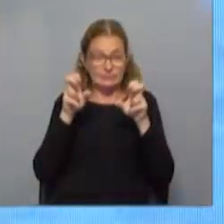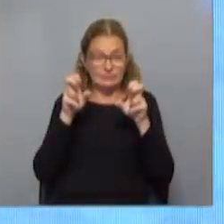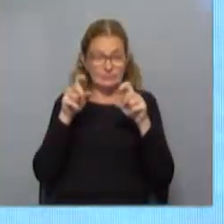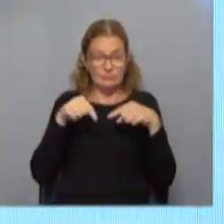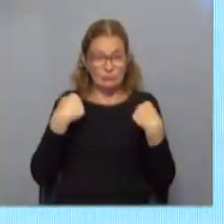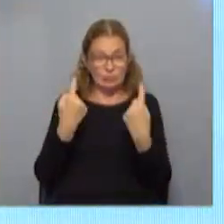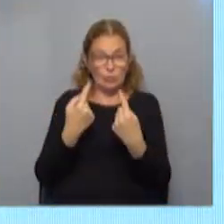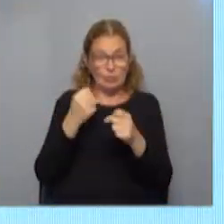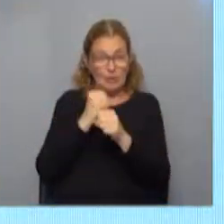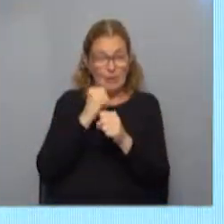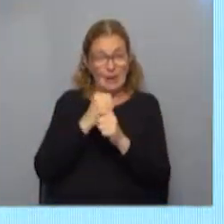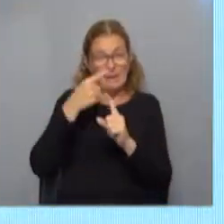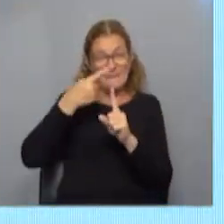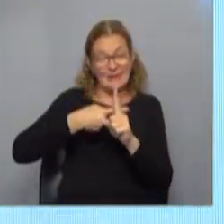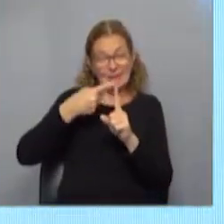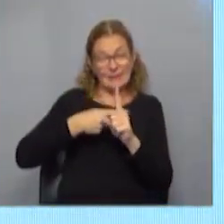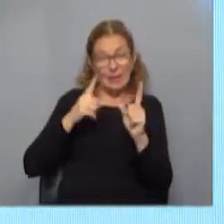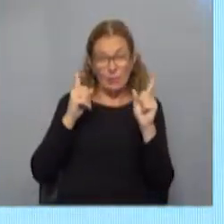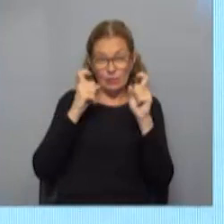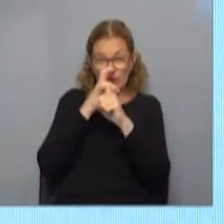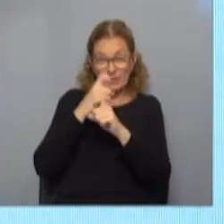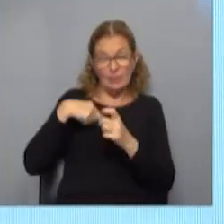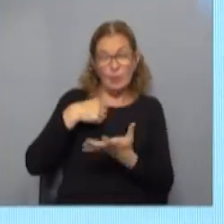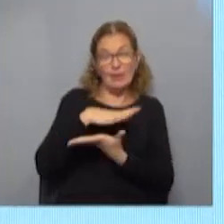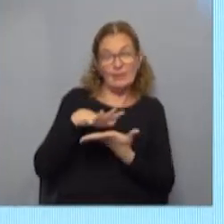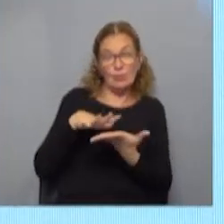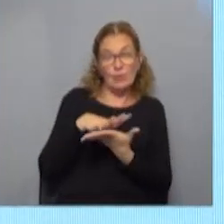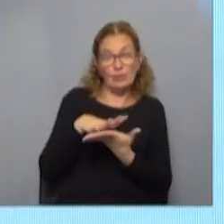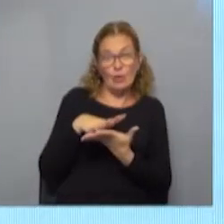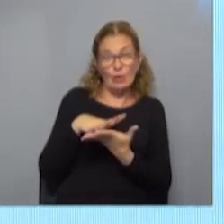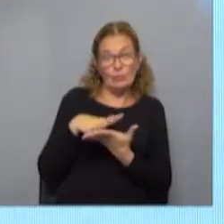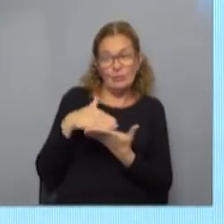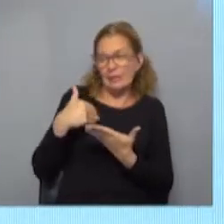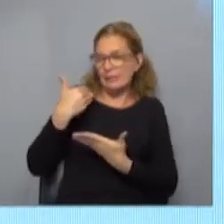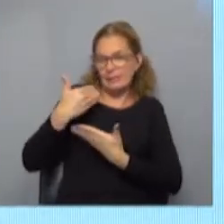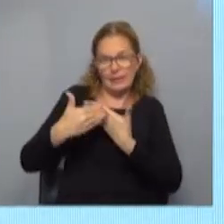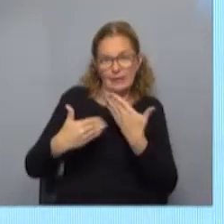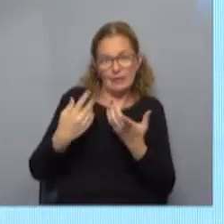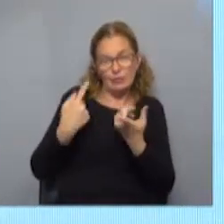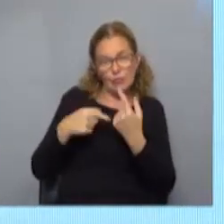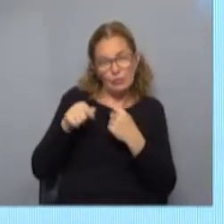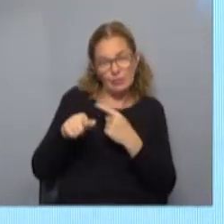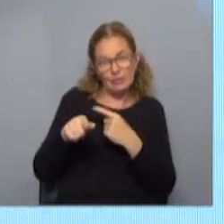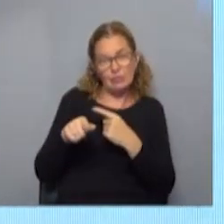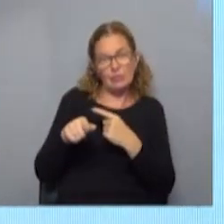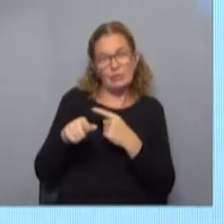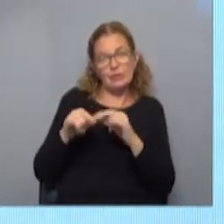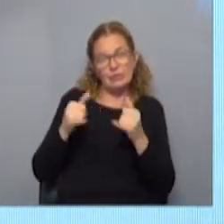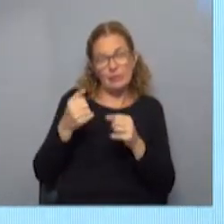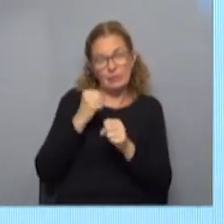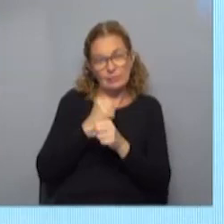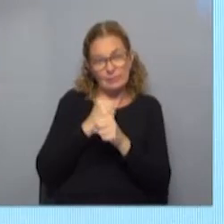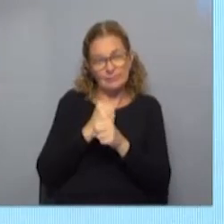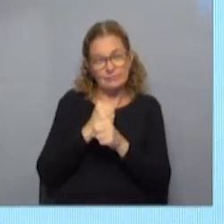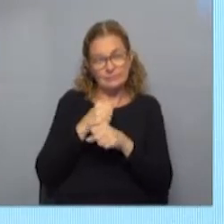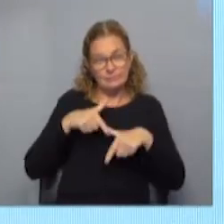mensuales, hoy sería muy difícil con la situación que vivimos poder sostener. Entonces, esto que ya estamos trabajando